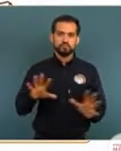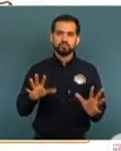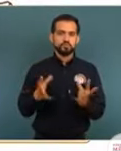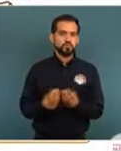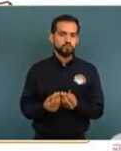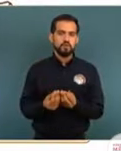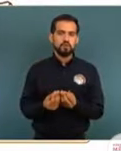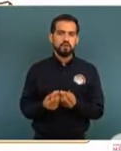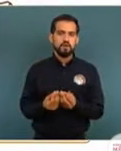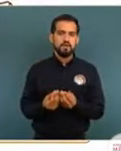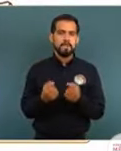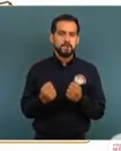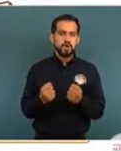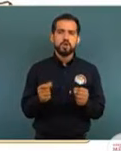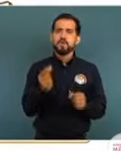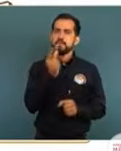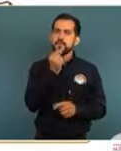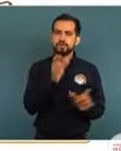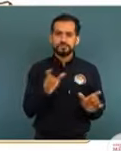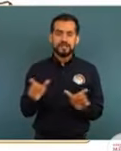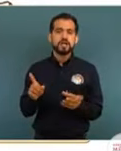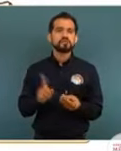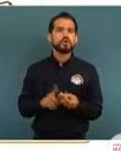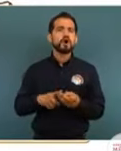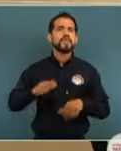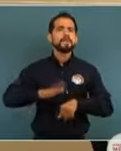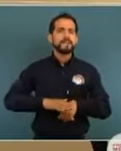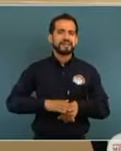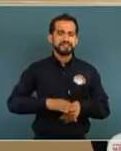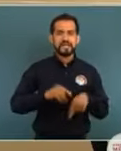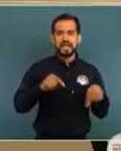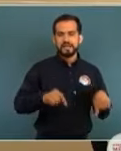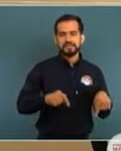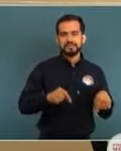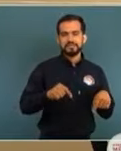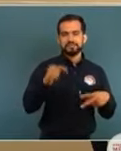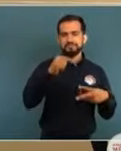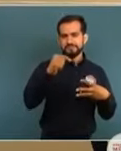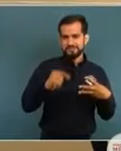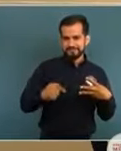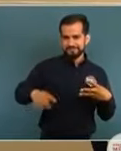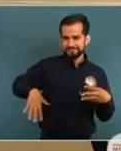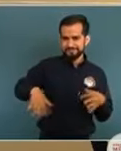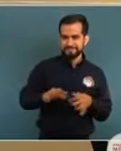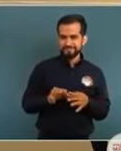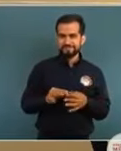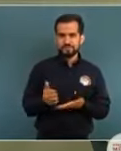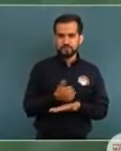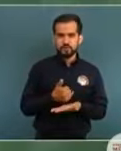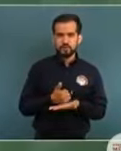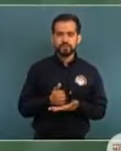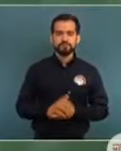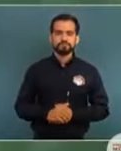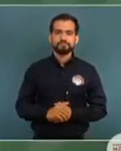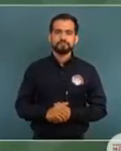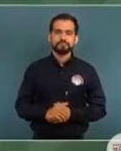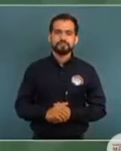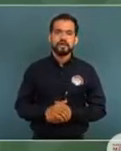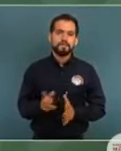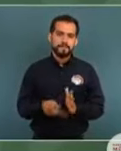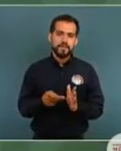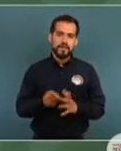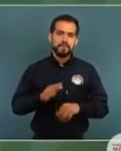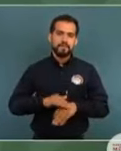totalidad de la fuerza policial, está concentrada en estas ciudades que se presentan